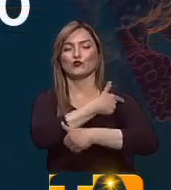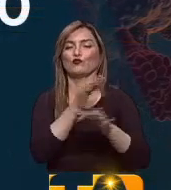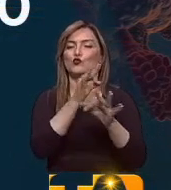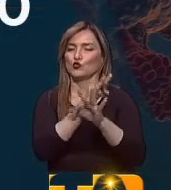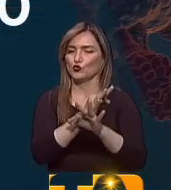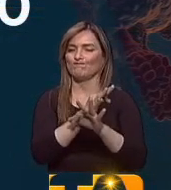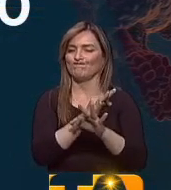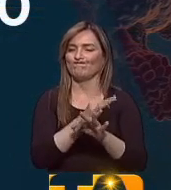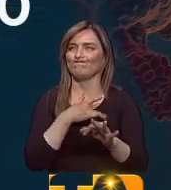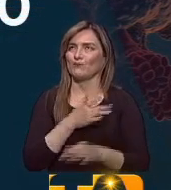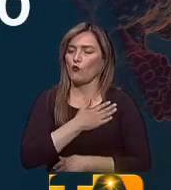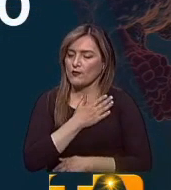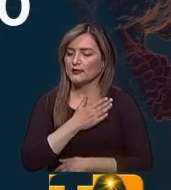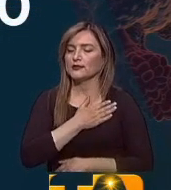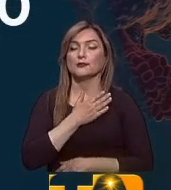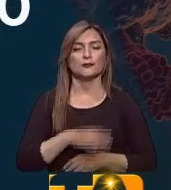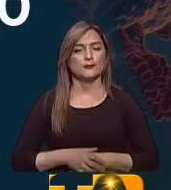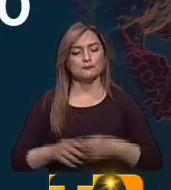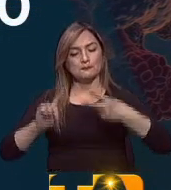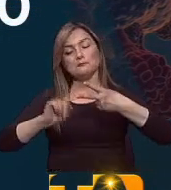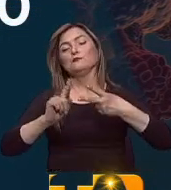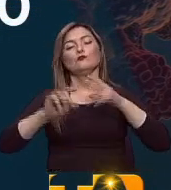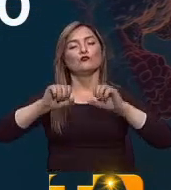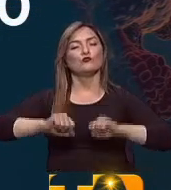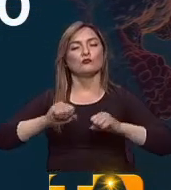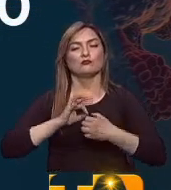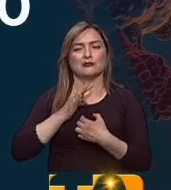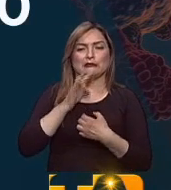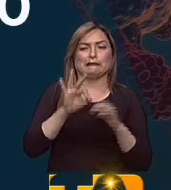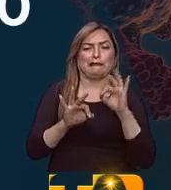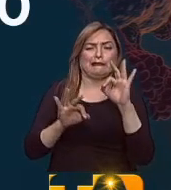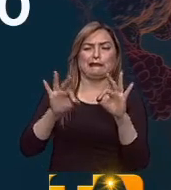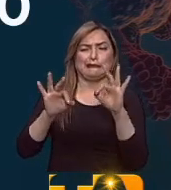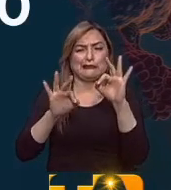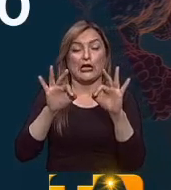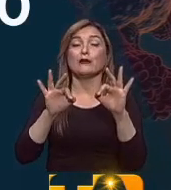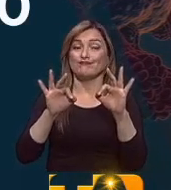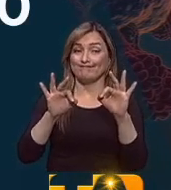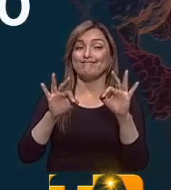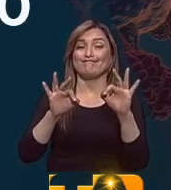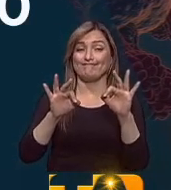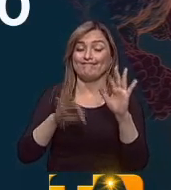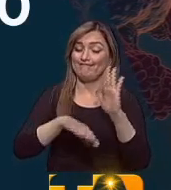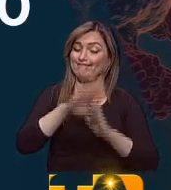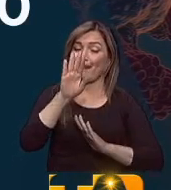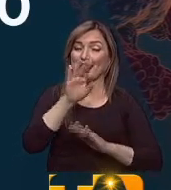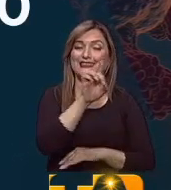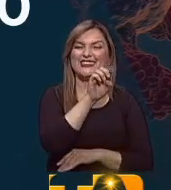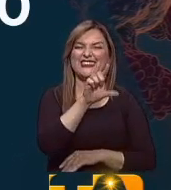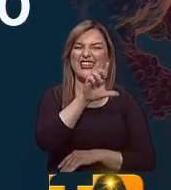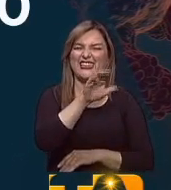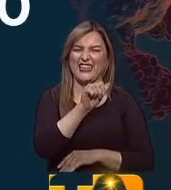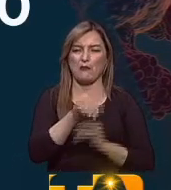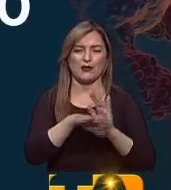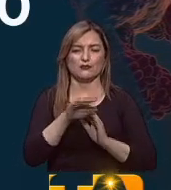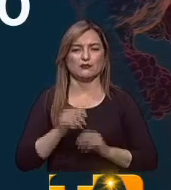funcionarán. En segundo lugar, de que podría ser más transmisible, que aparentemente sí lo es, inclusive más transmisible que la delta, pero